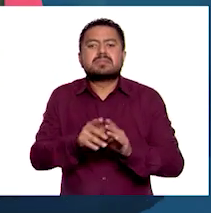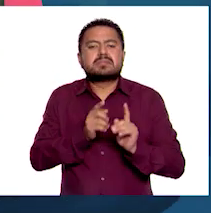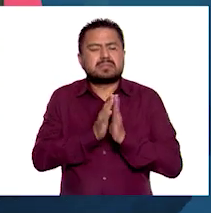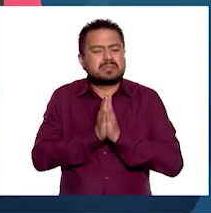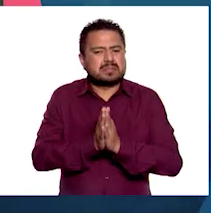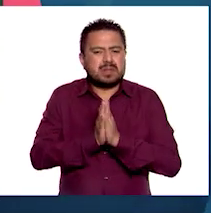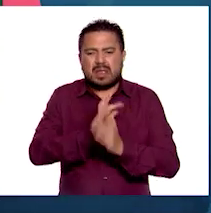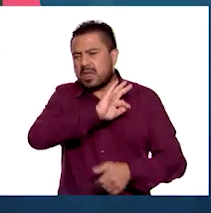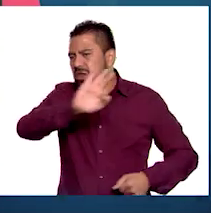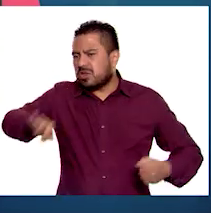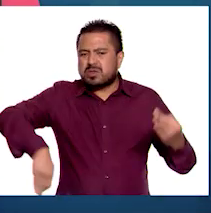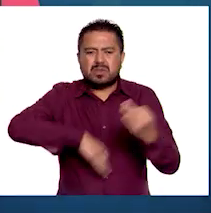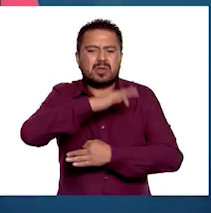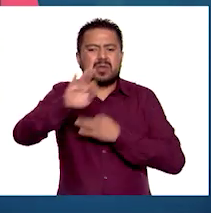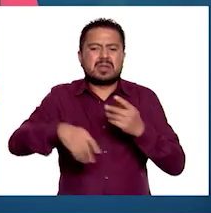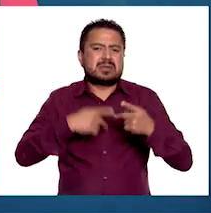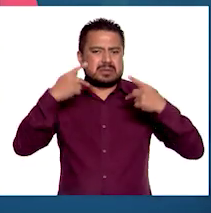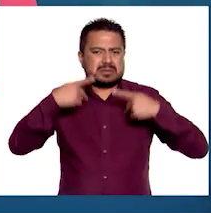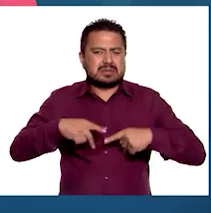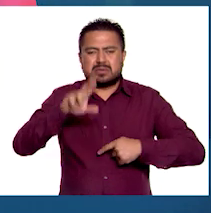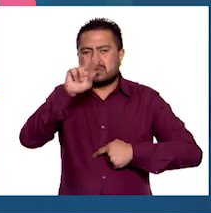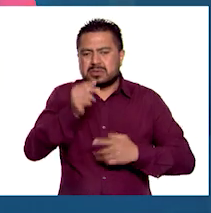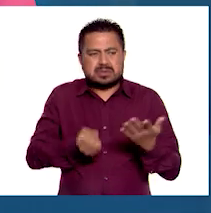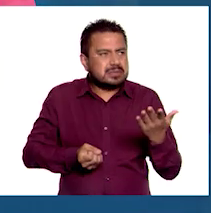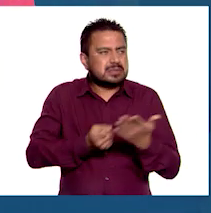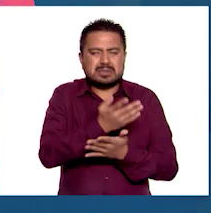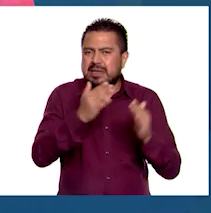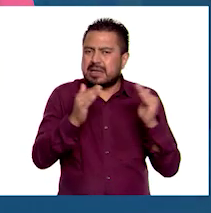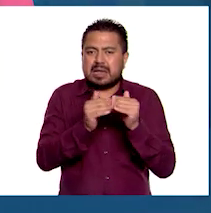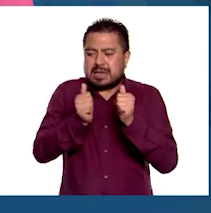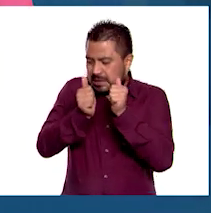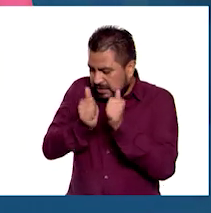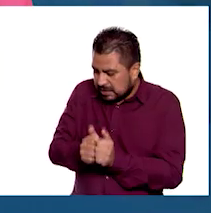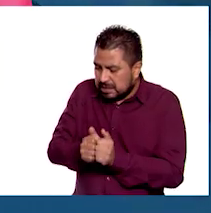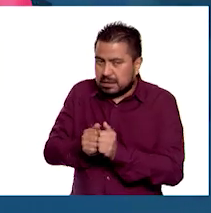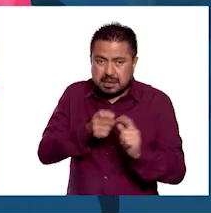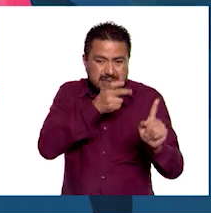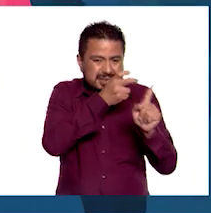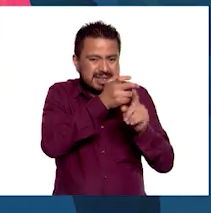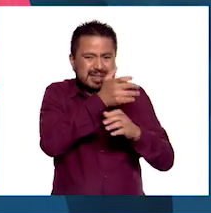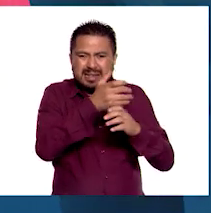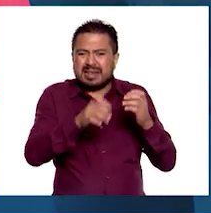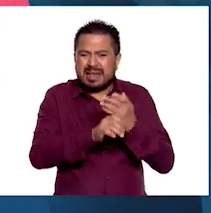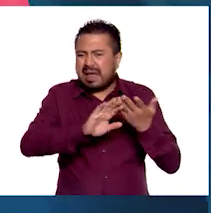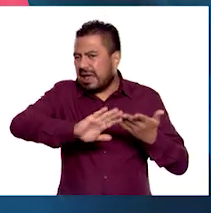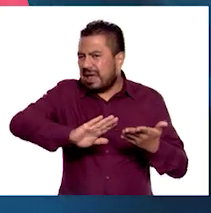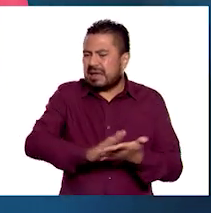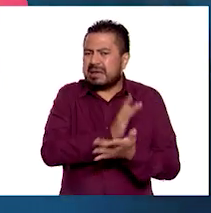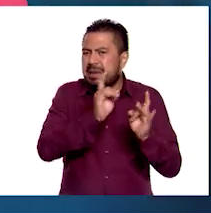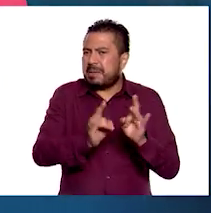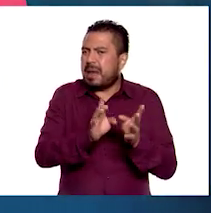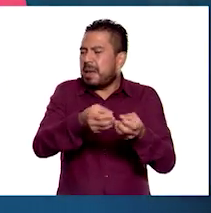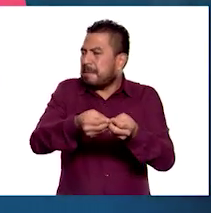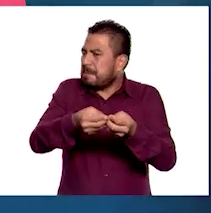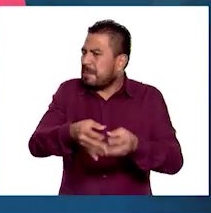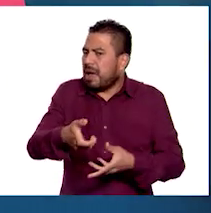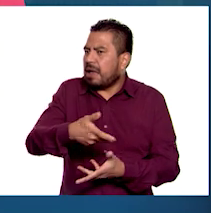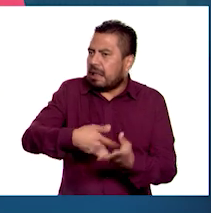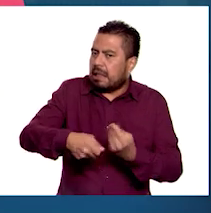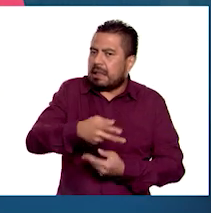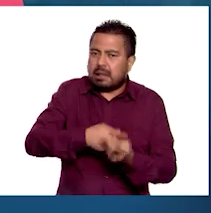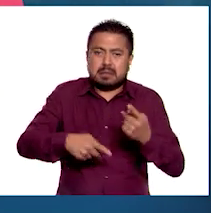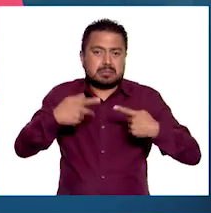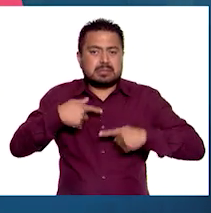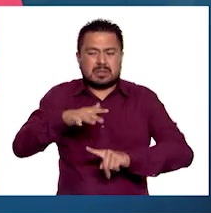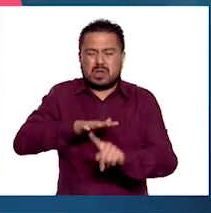a toda la población que nadie saliera de sus casas. Esa situación, además de que ocasionó graves pérdidas económicas para la